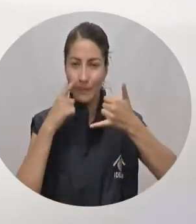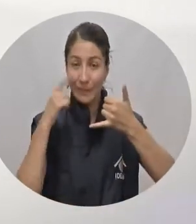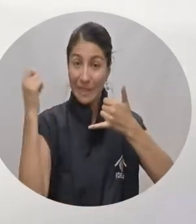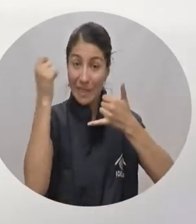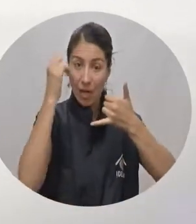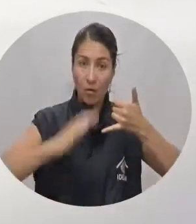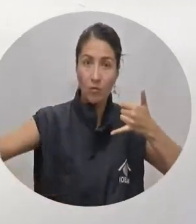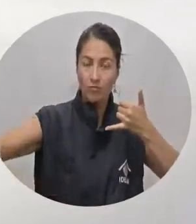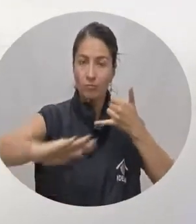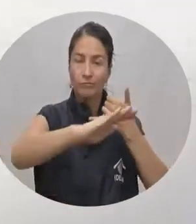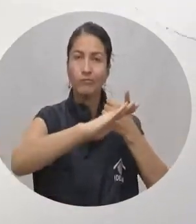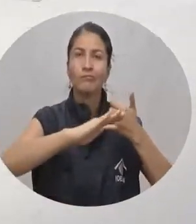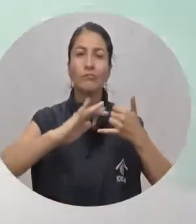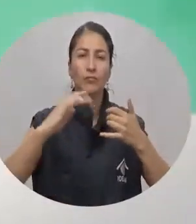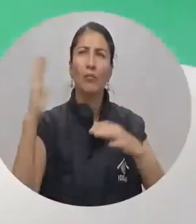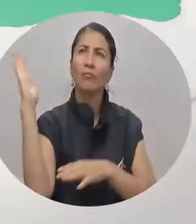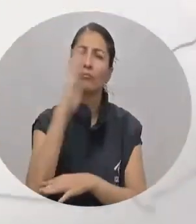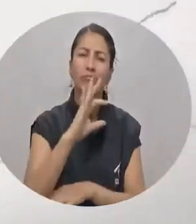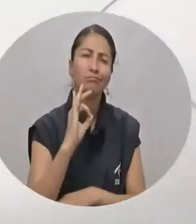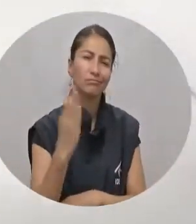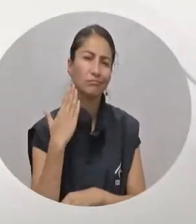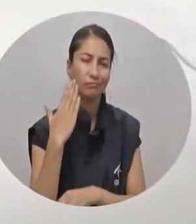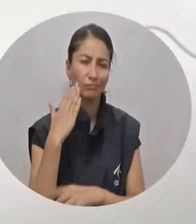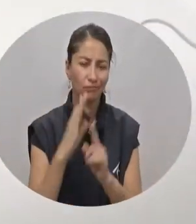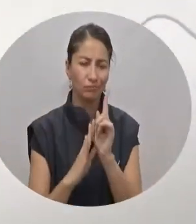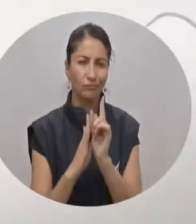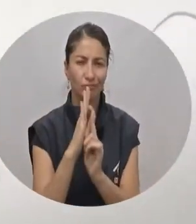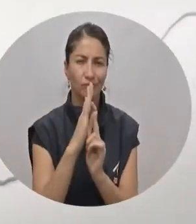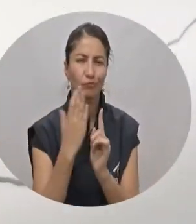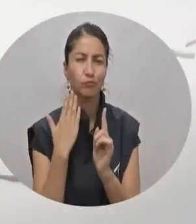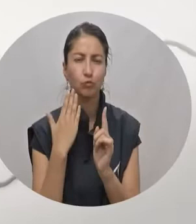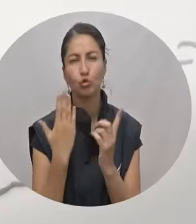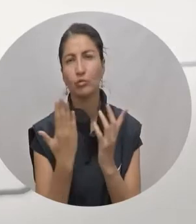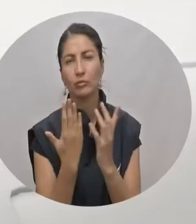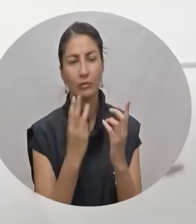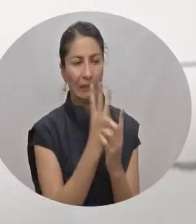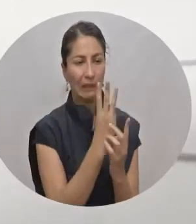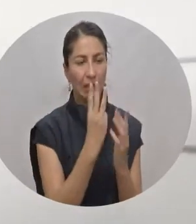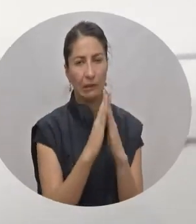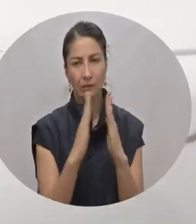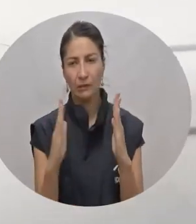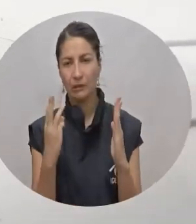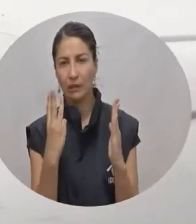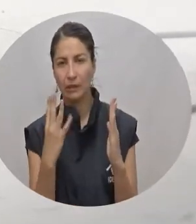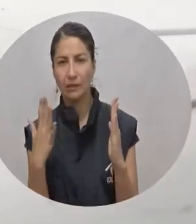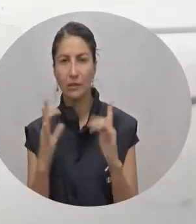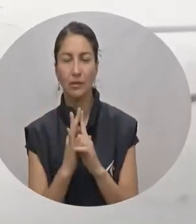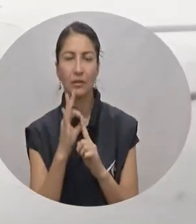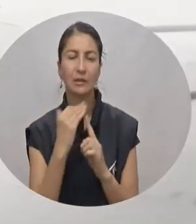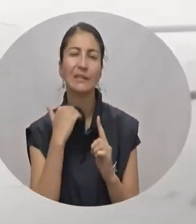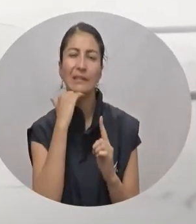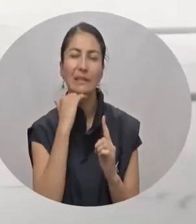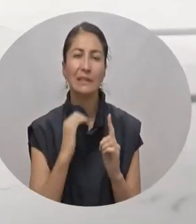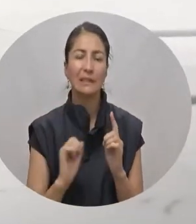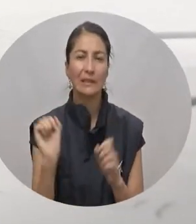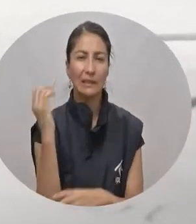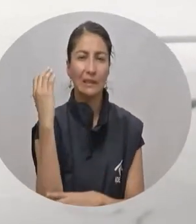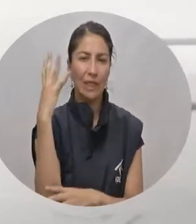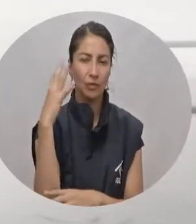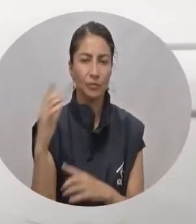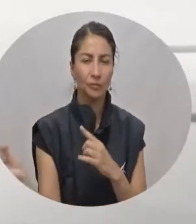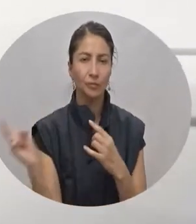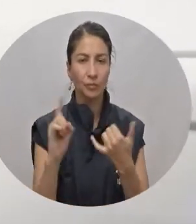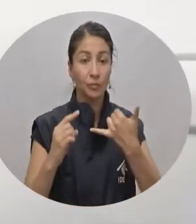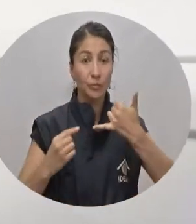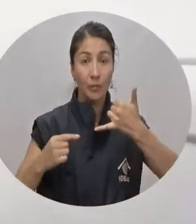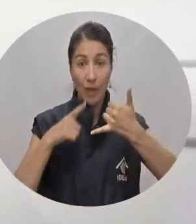estiman aguaceros leves. Para los llanos orientales se espera una tarde esplendorosa, con altas temperaturas, que estarán entre los